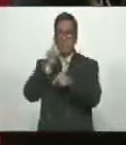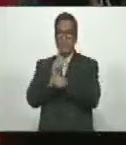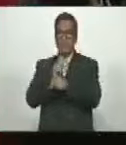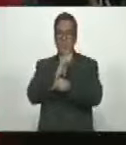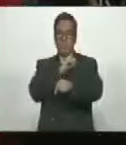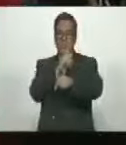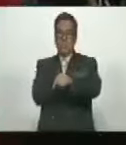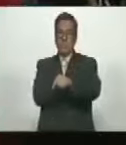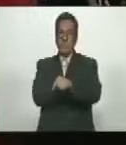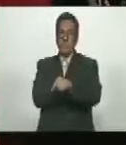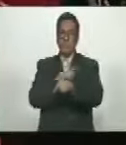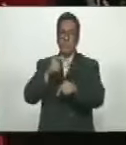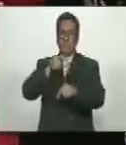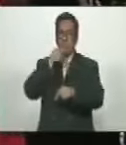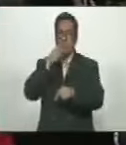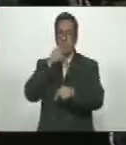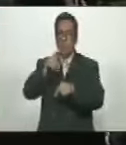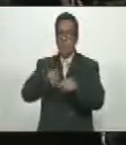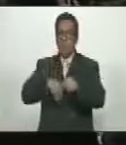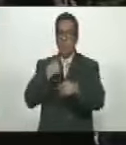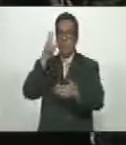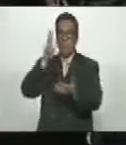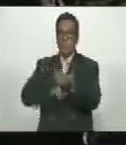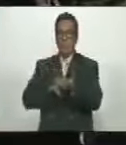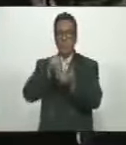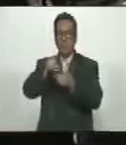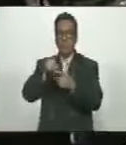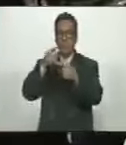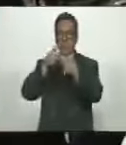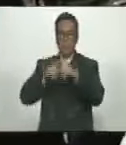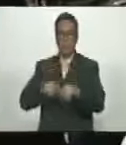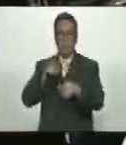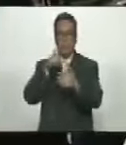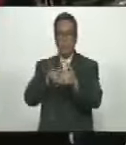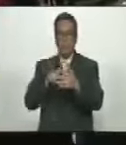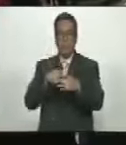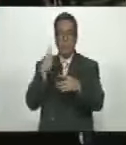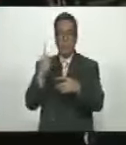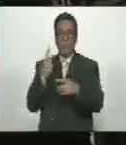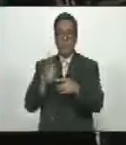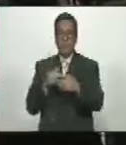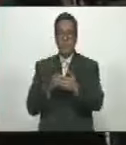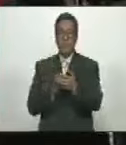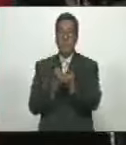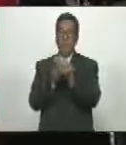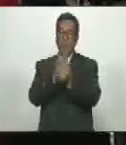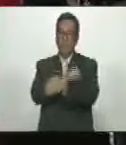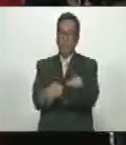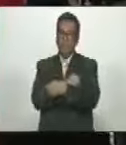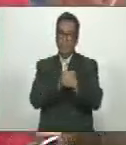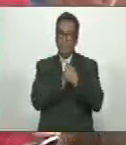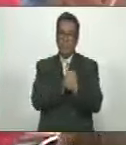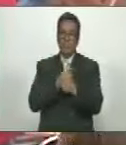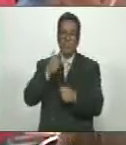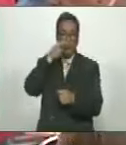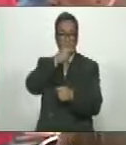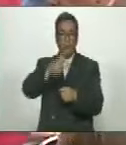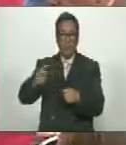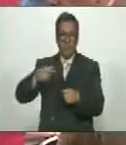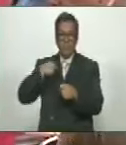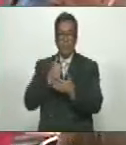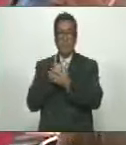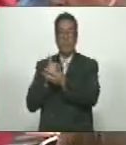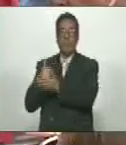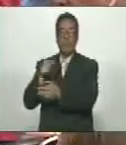fuerza política que está en capacidad de aprobar ese tipo de presupuestos que son abrazados con amor por nuestro pueblo porque los